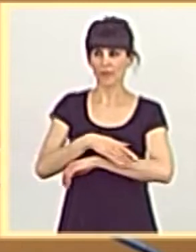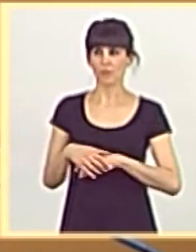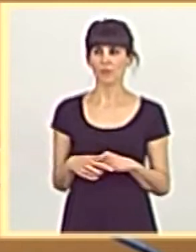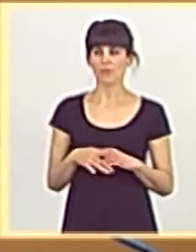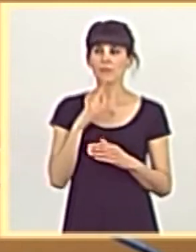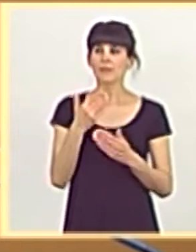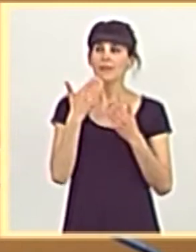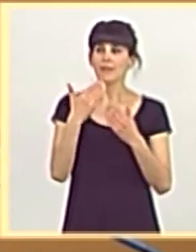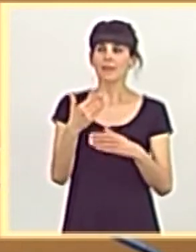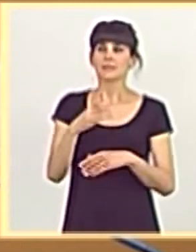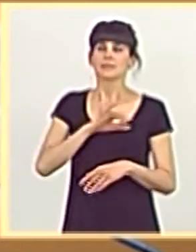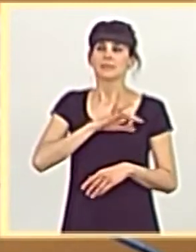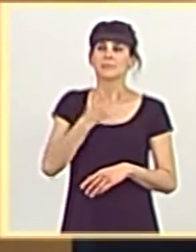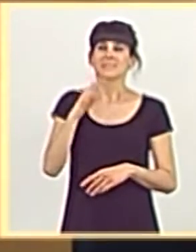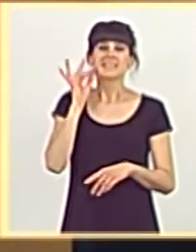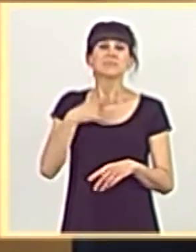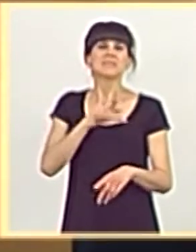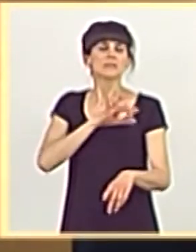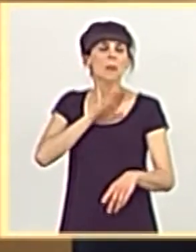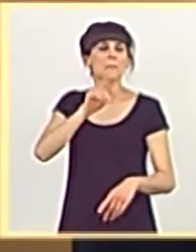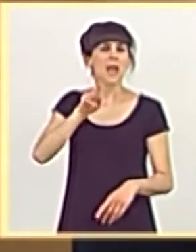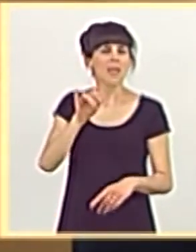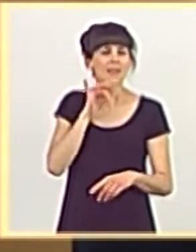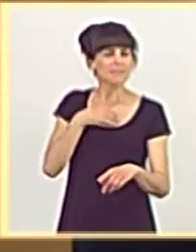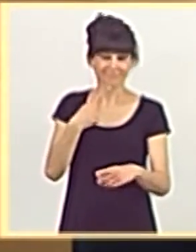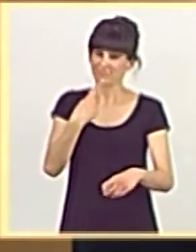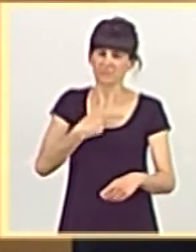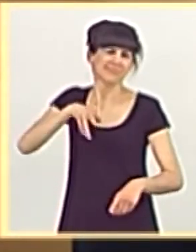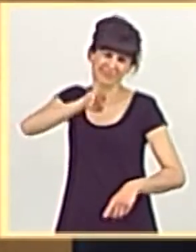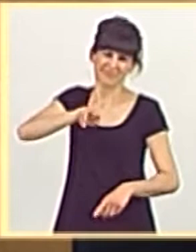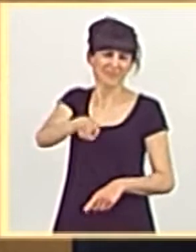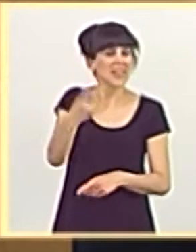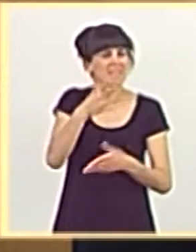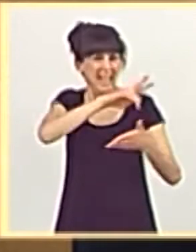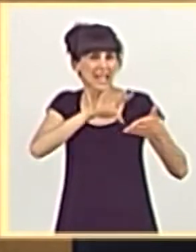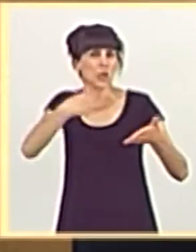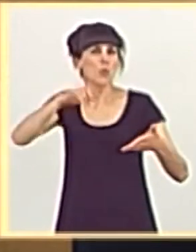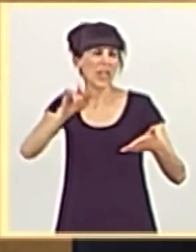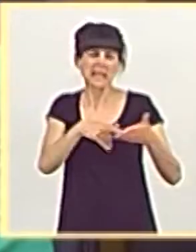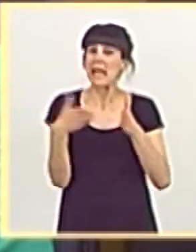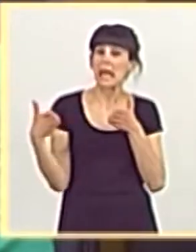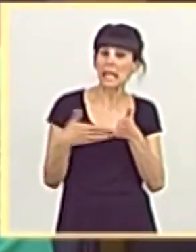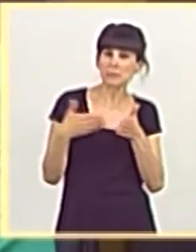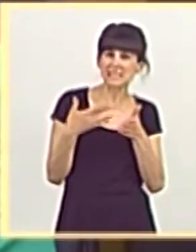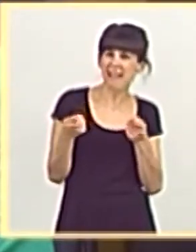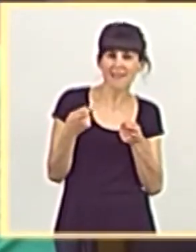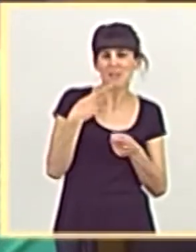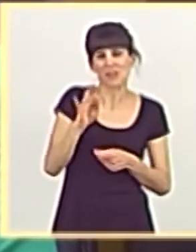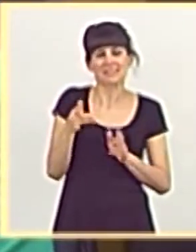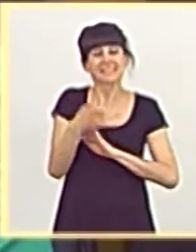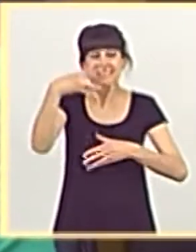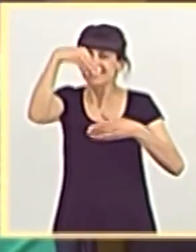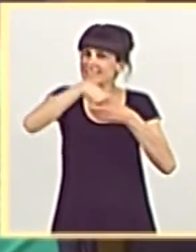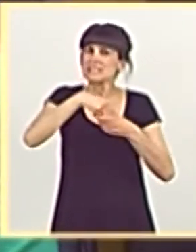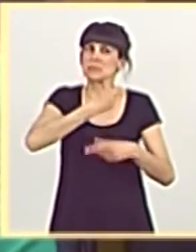Gracias, señora presidenta. Señora Prada, insisto, leas el BOE que no es una revista, que es el lugar donde los